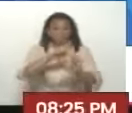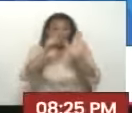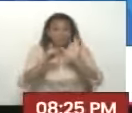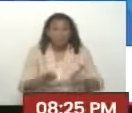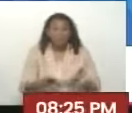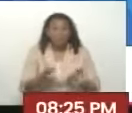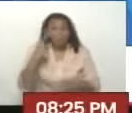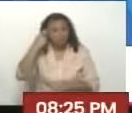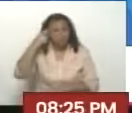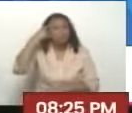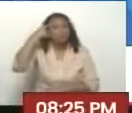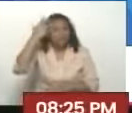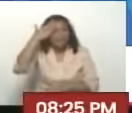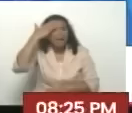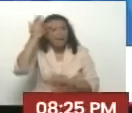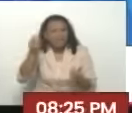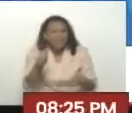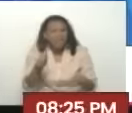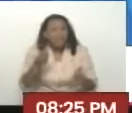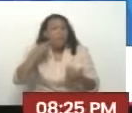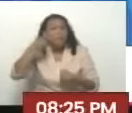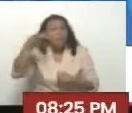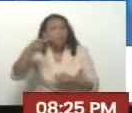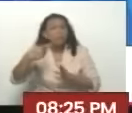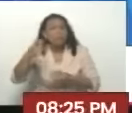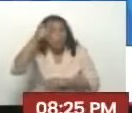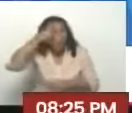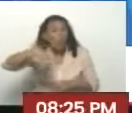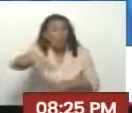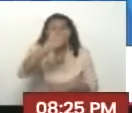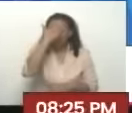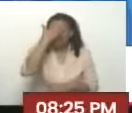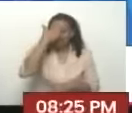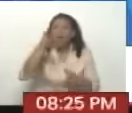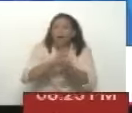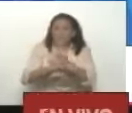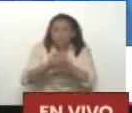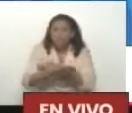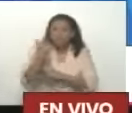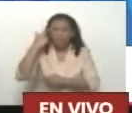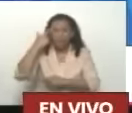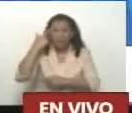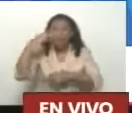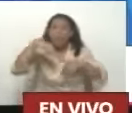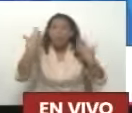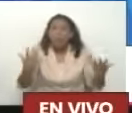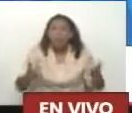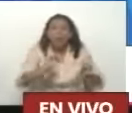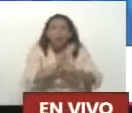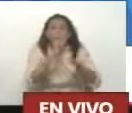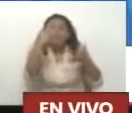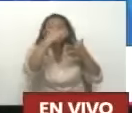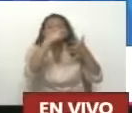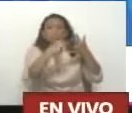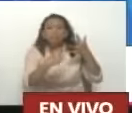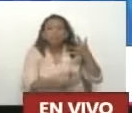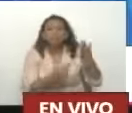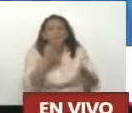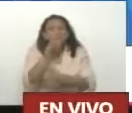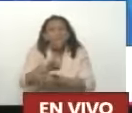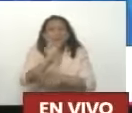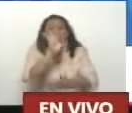Por una conciencia Política Donde Nuestro pueblo Tenía Claro A qué iba